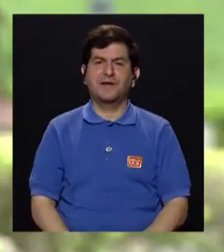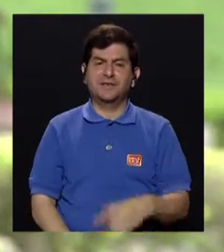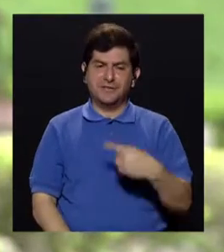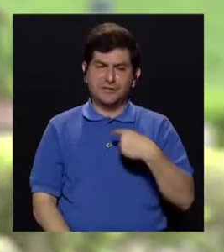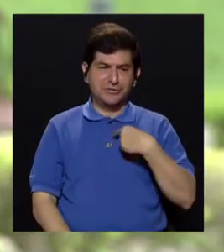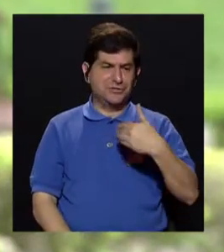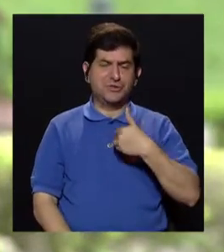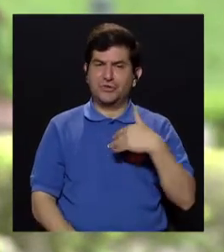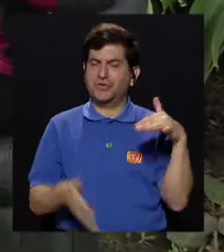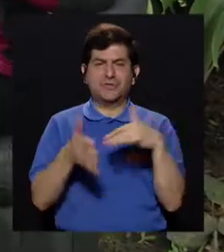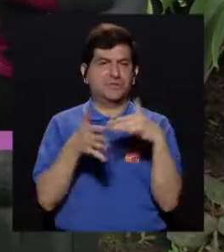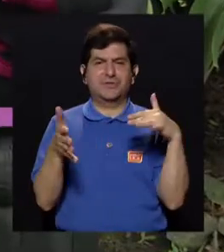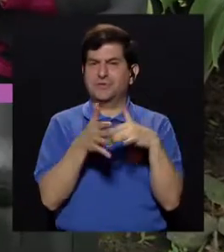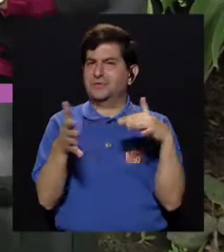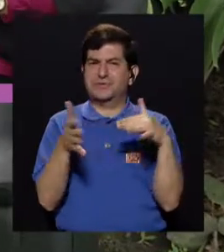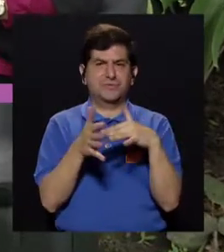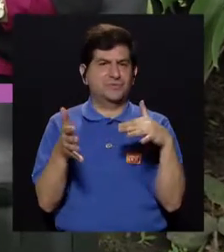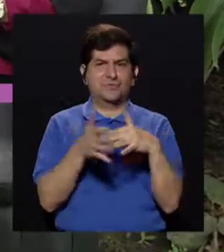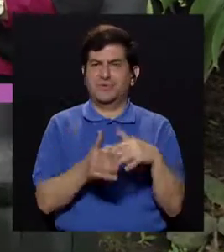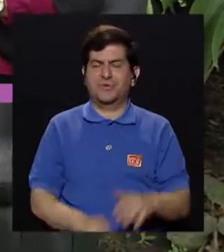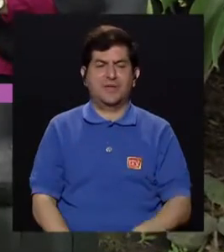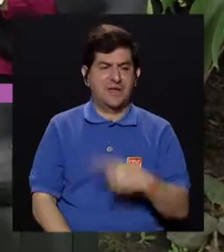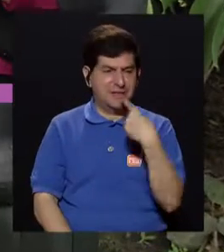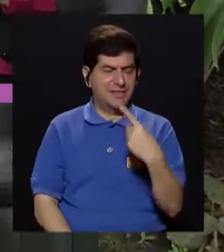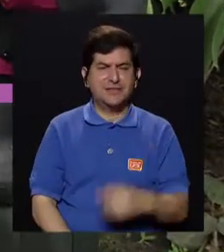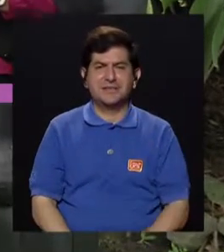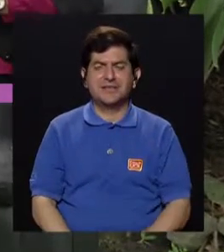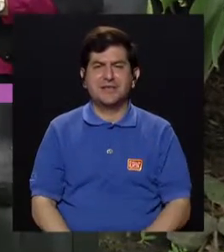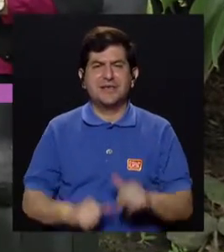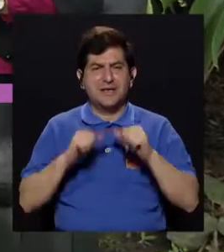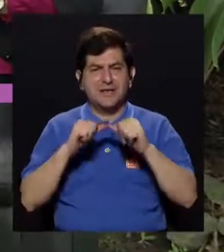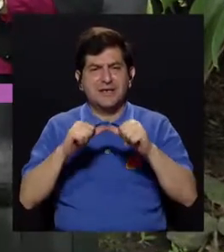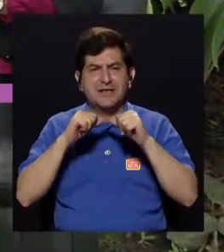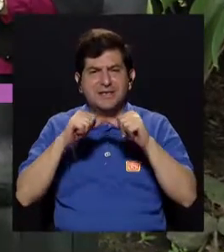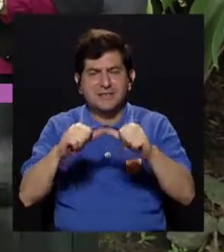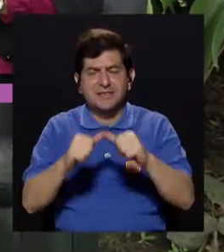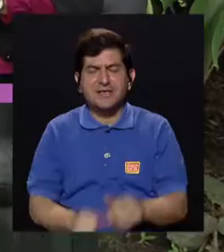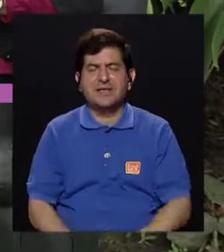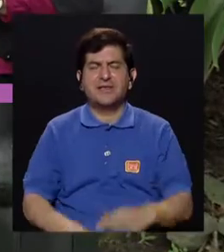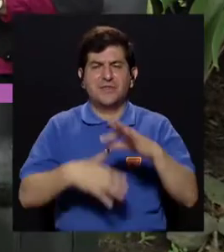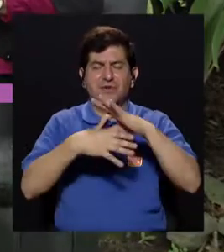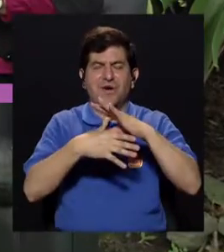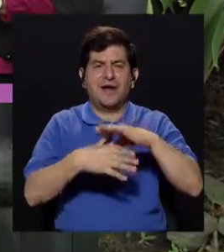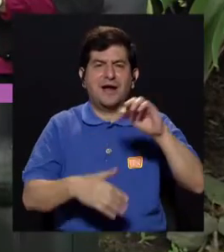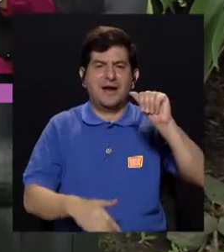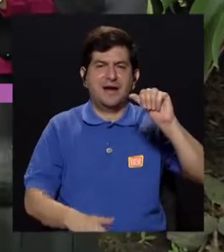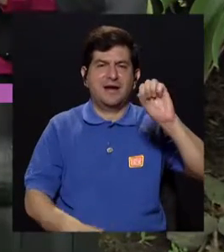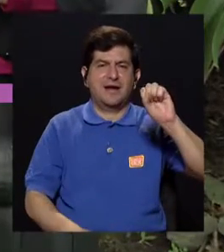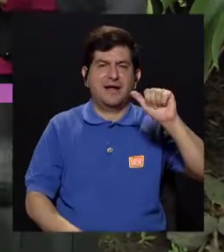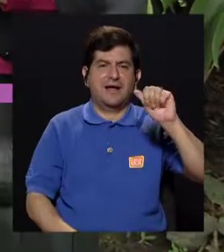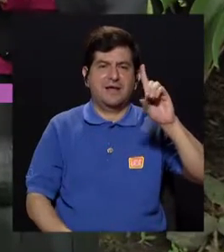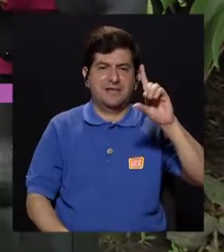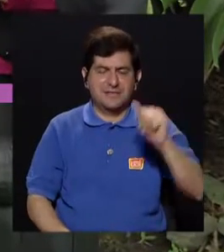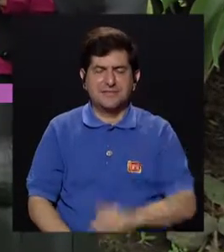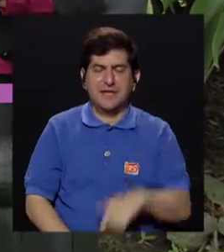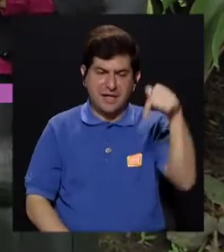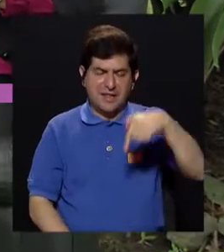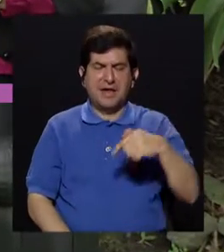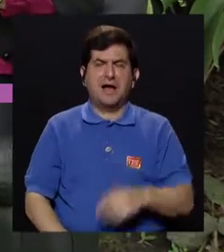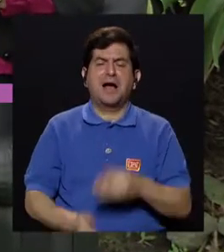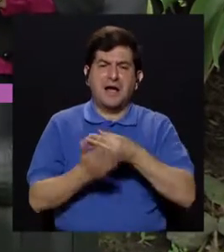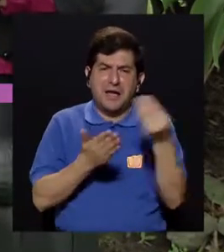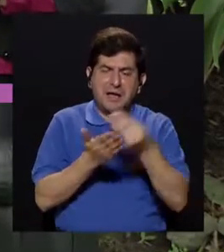En realidad yo no tengo estudios como para decir qué tan seguido se consume aquí la carne asada, pero generalmente son